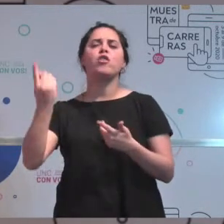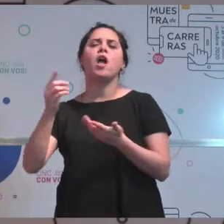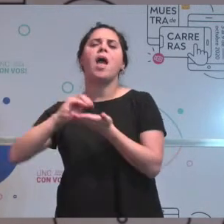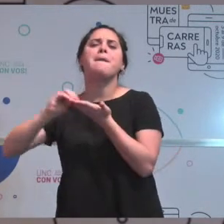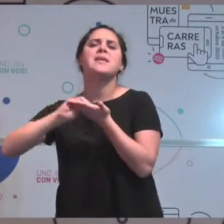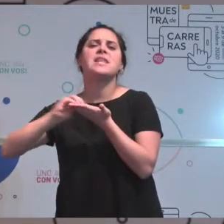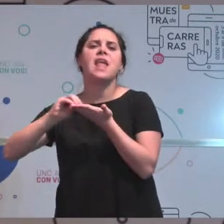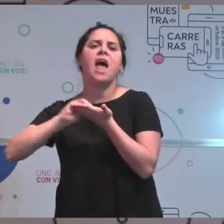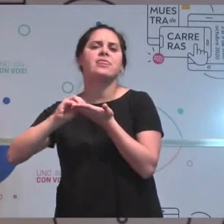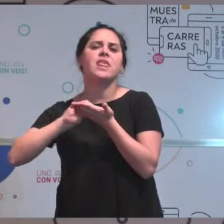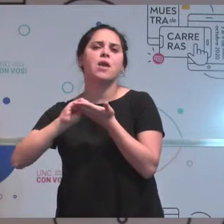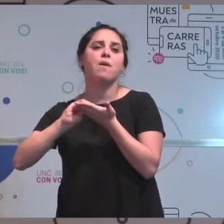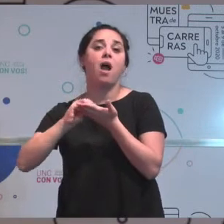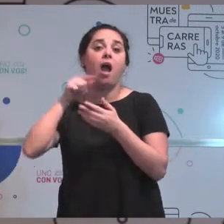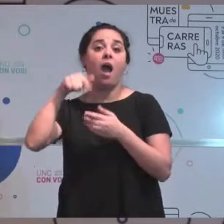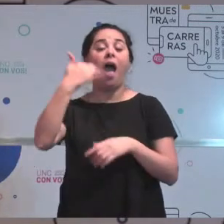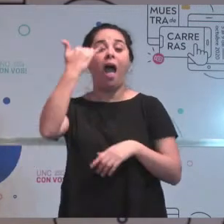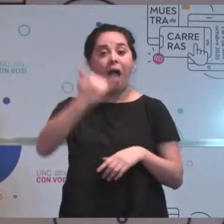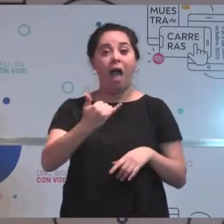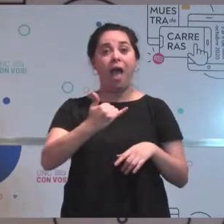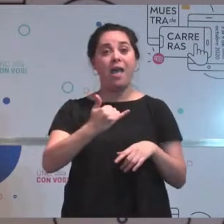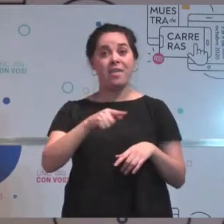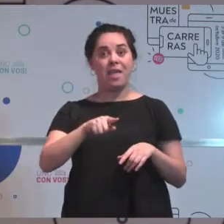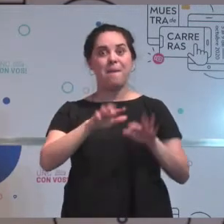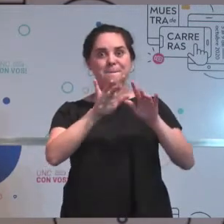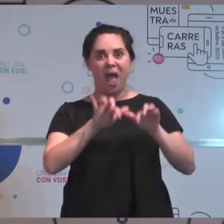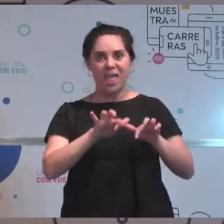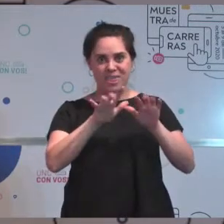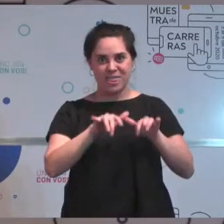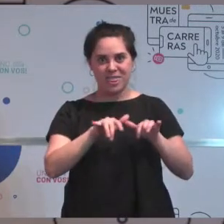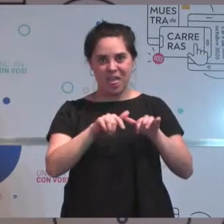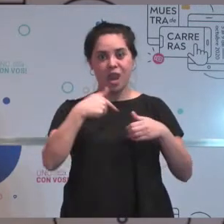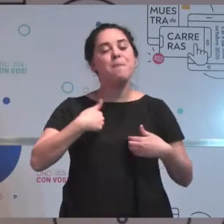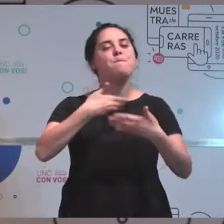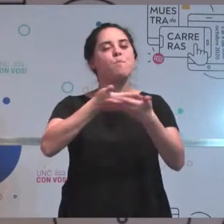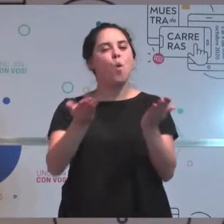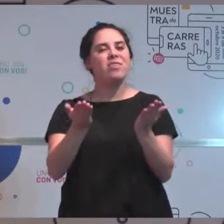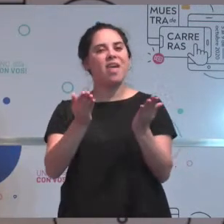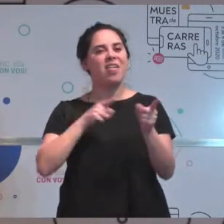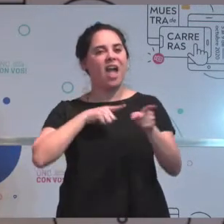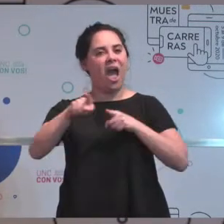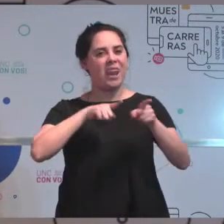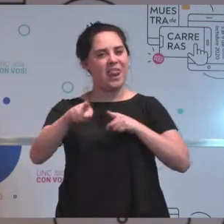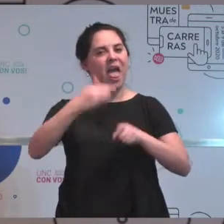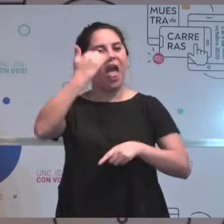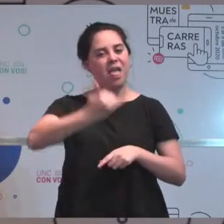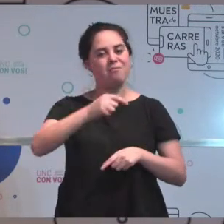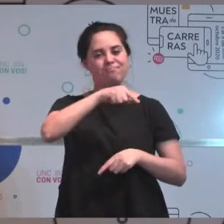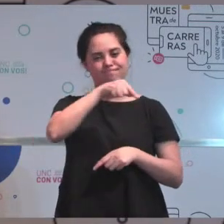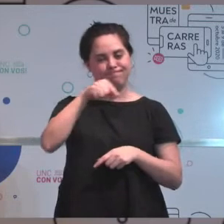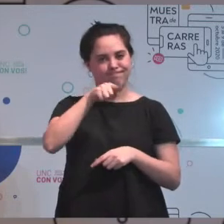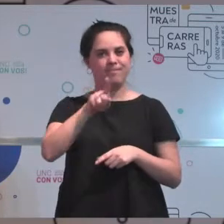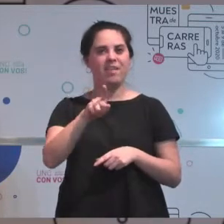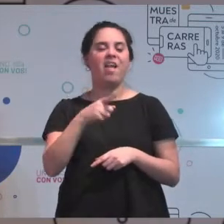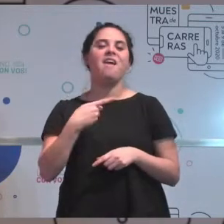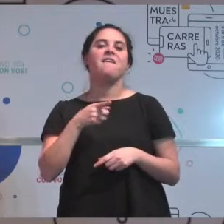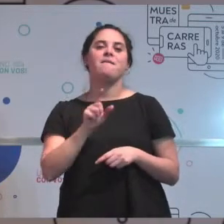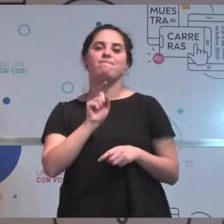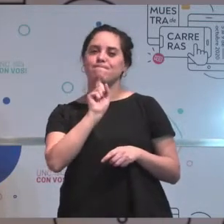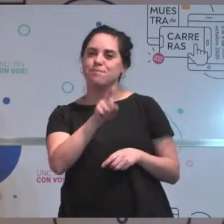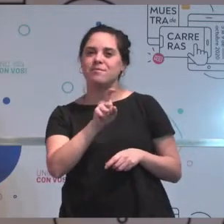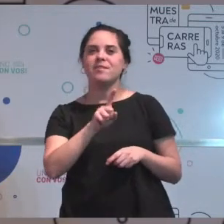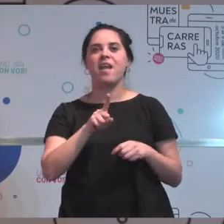van a encontrarlas en la página. Actualmente están en la muestra de carreras. Ustedes ingresan a lo que es la Facultad de Ciencias